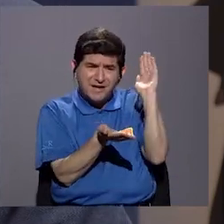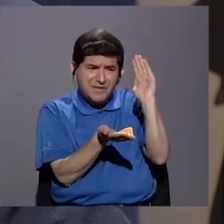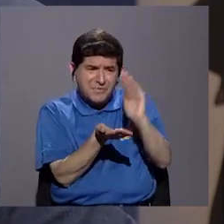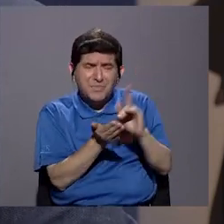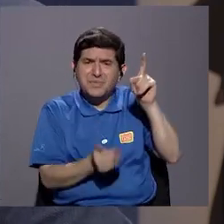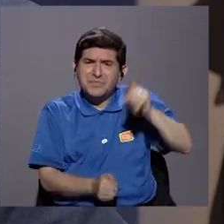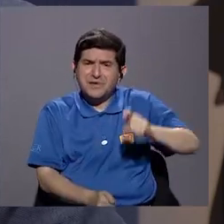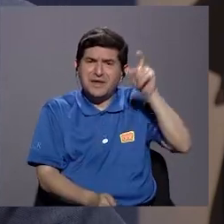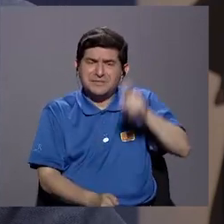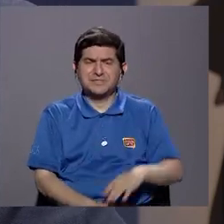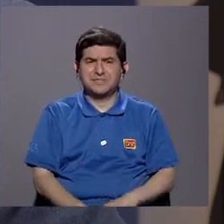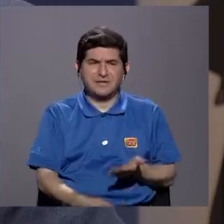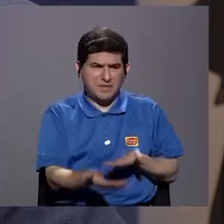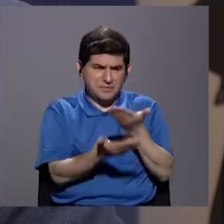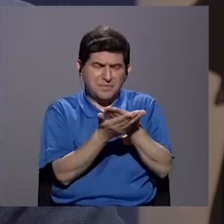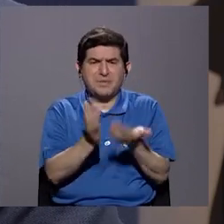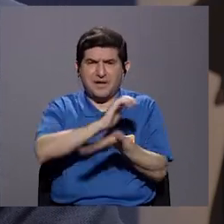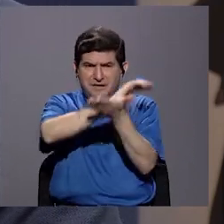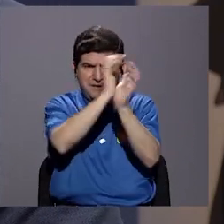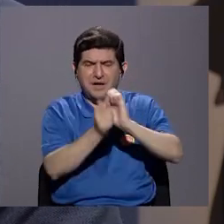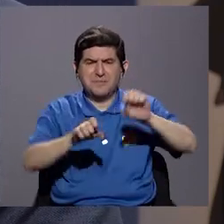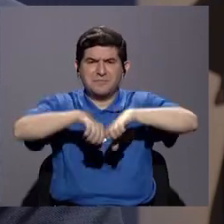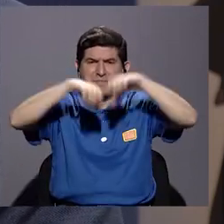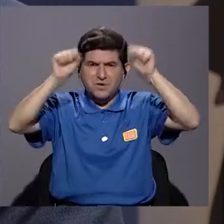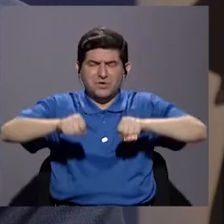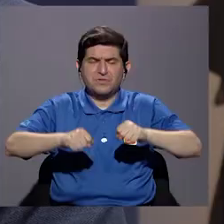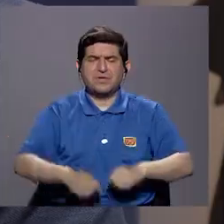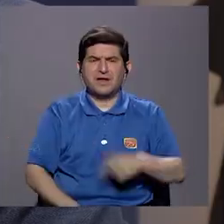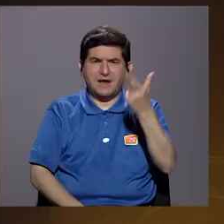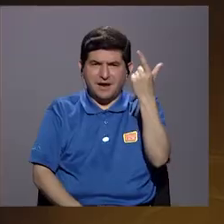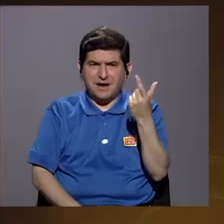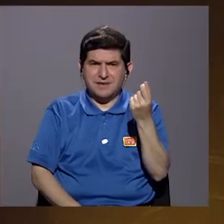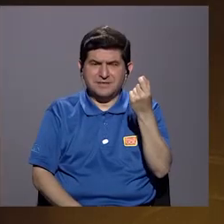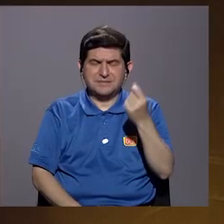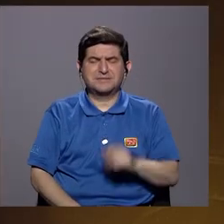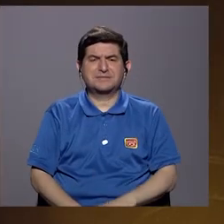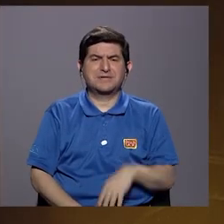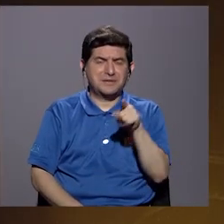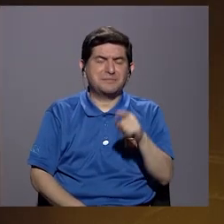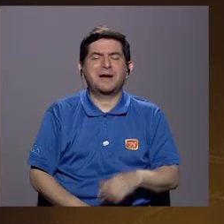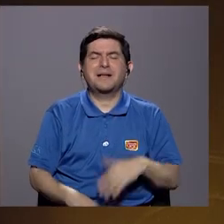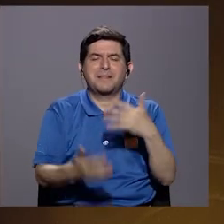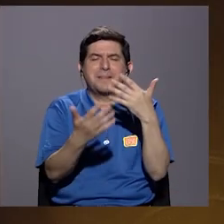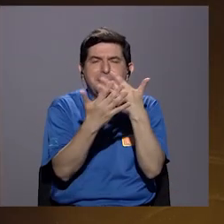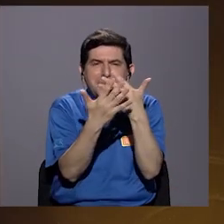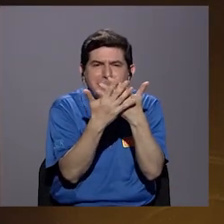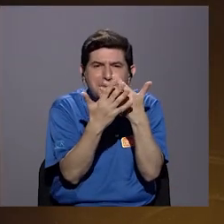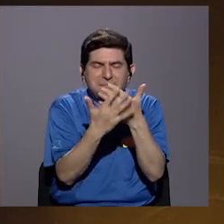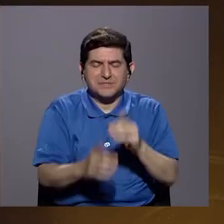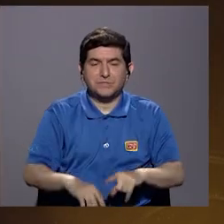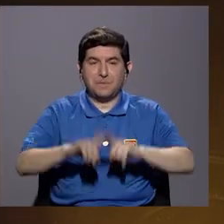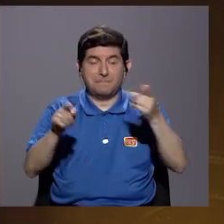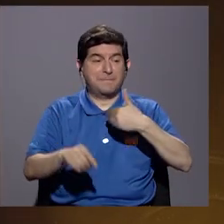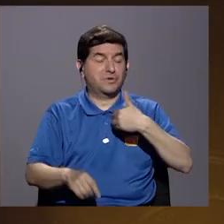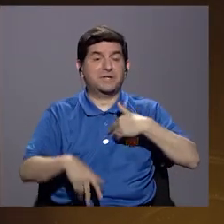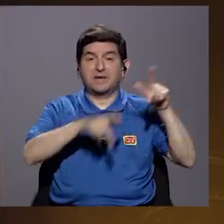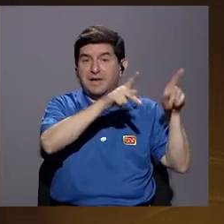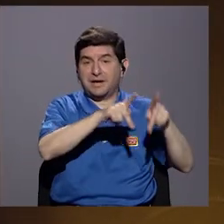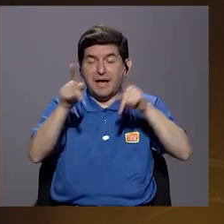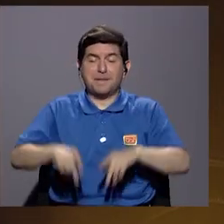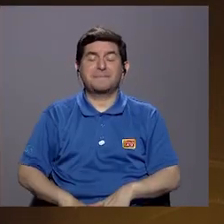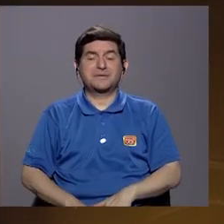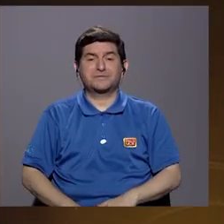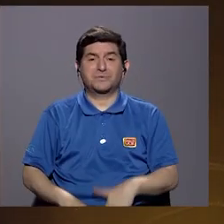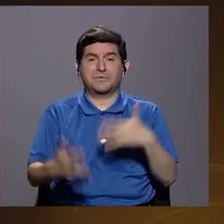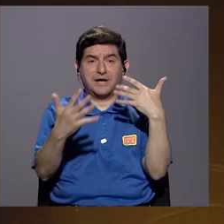minimizar la necesidad de plantear una reforma al sistema penitenciario. Ahora, dentro... Políticamente es rentable, pero mientras tanto tenemos a mucha